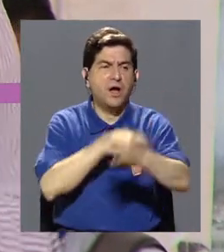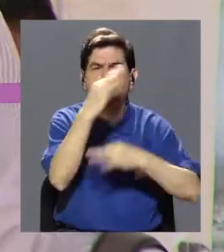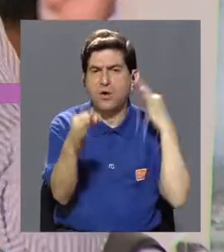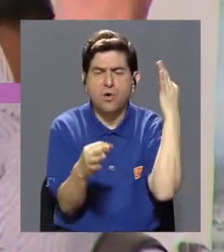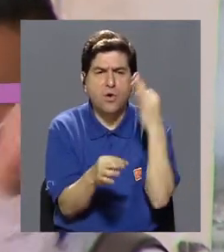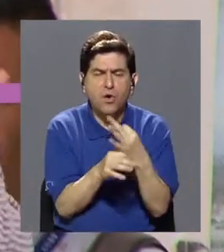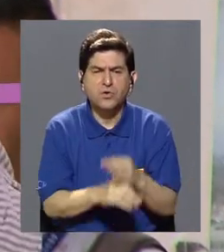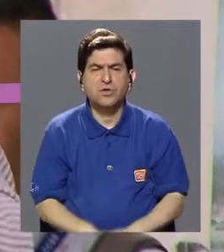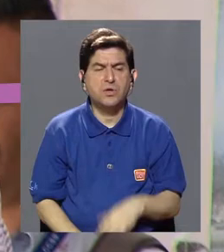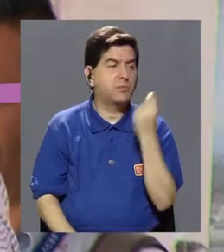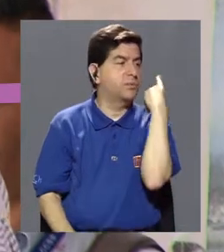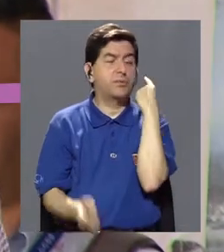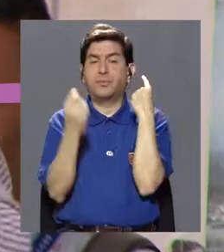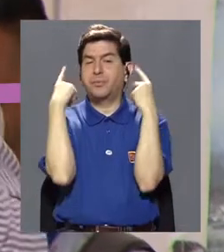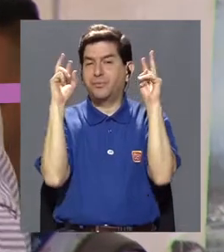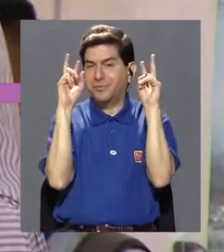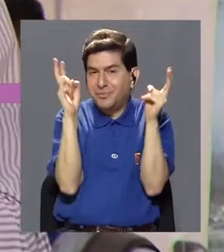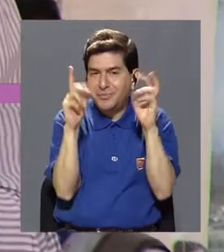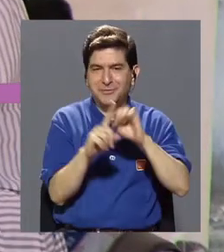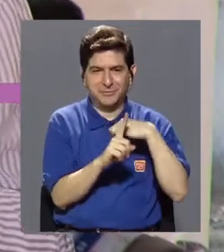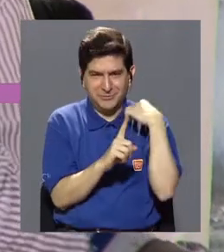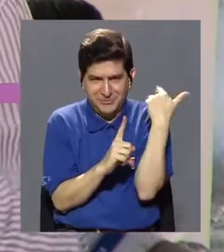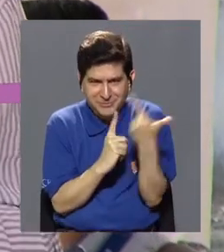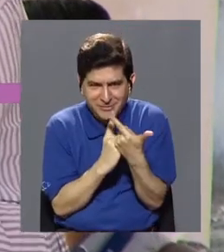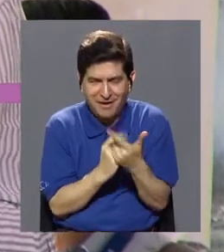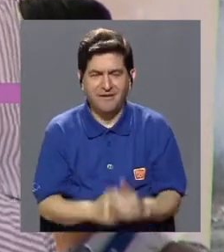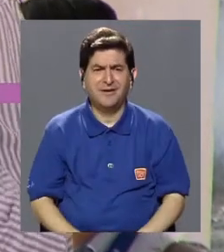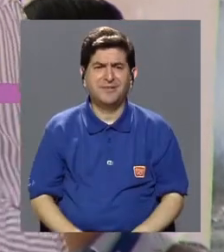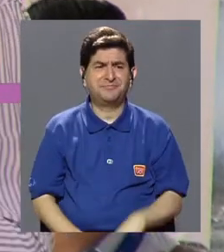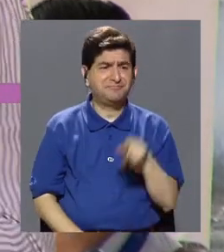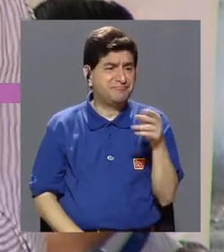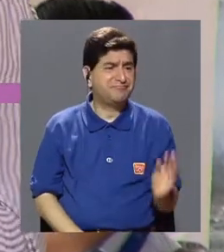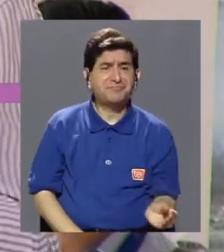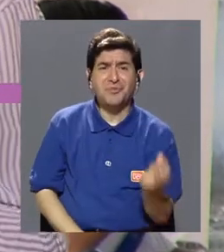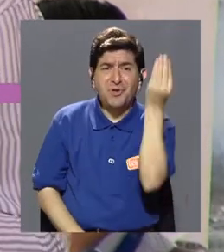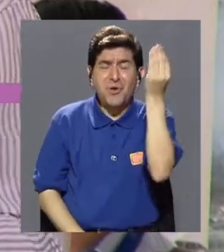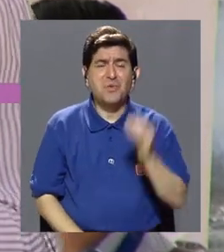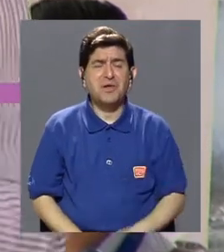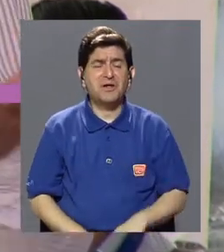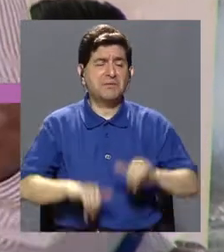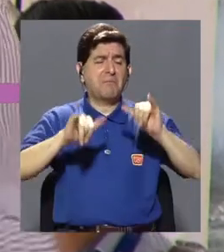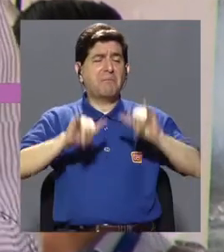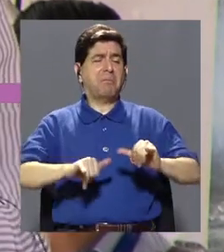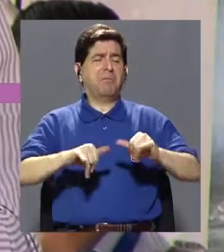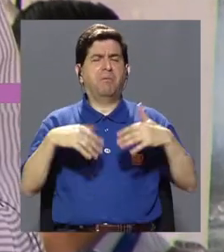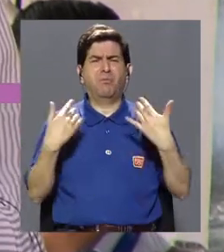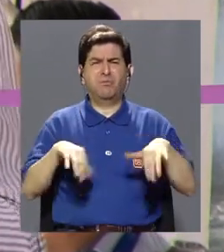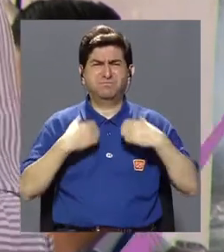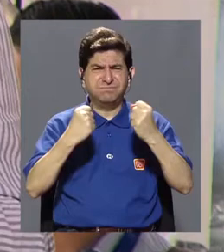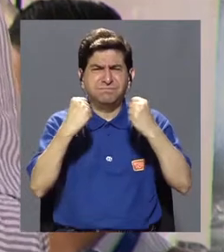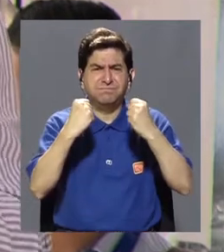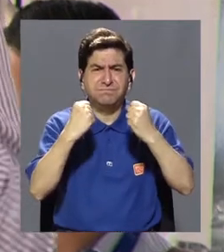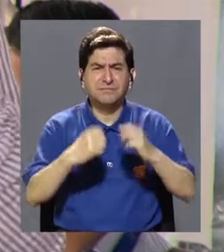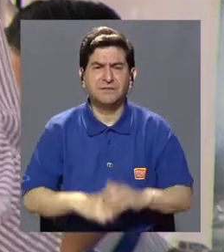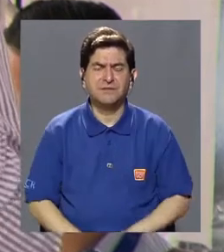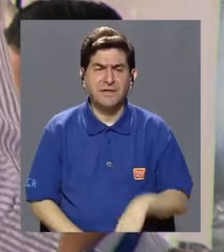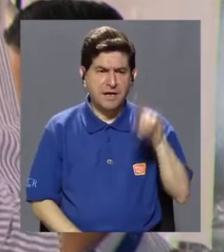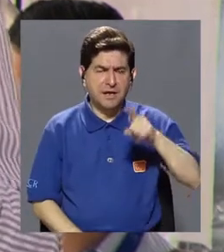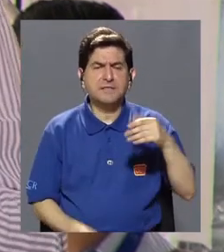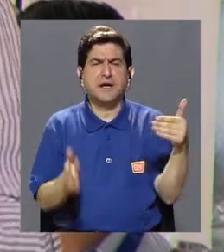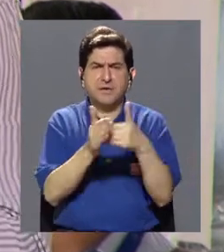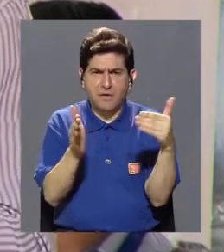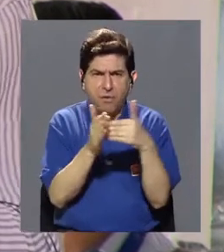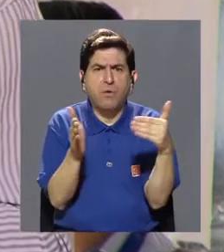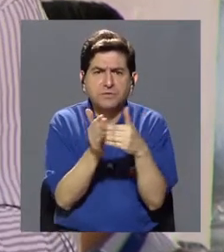tipo de distracciones sociales hacen que entre las juventudes el sedentarismo esté muy fuerte. Y en ese sentido hay que